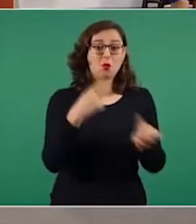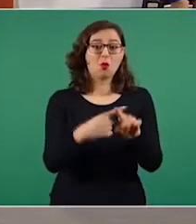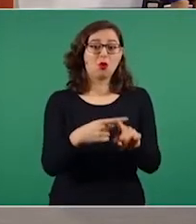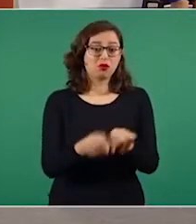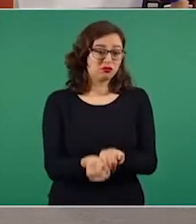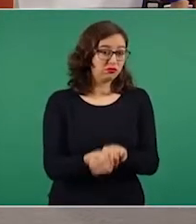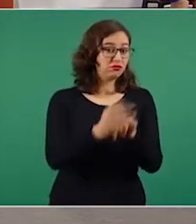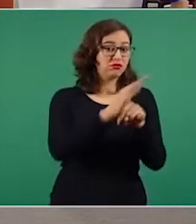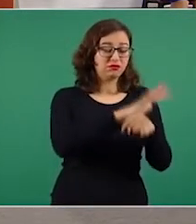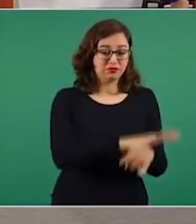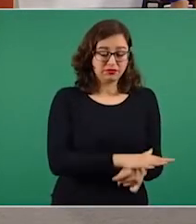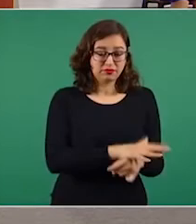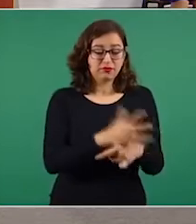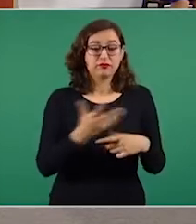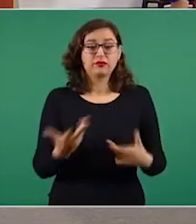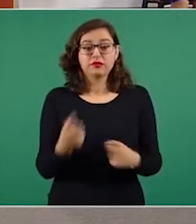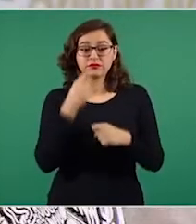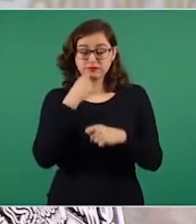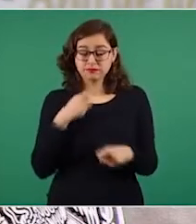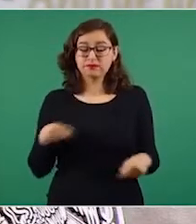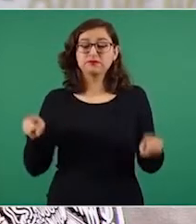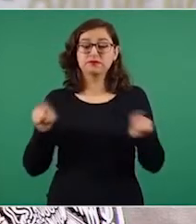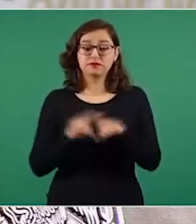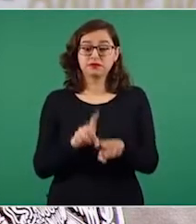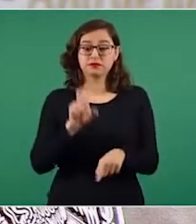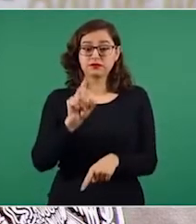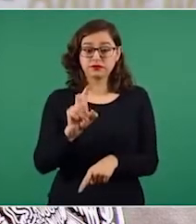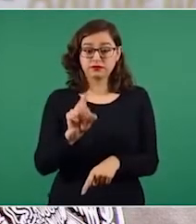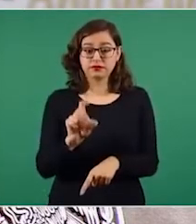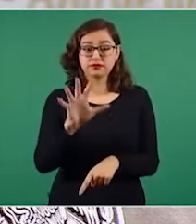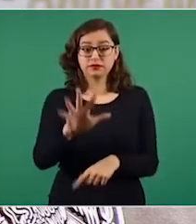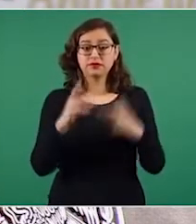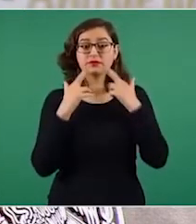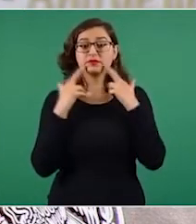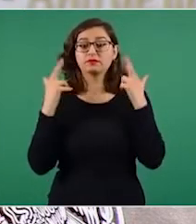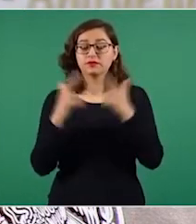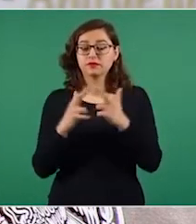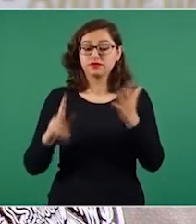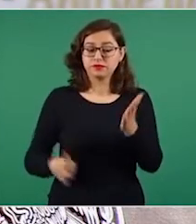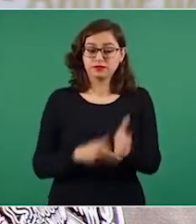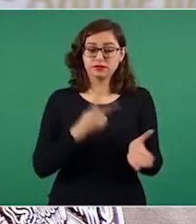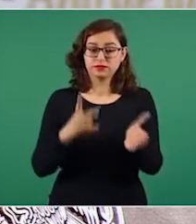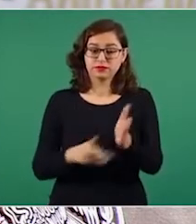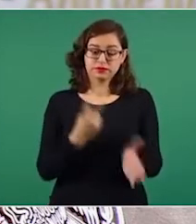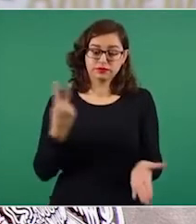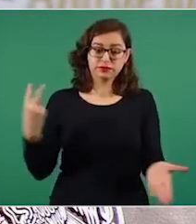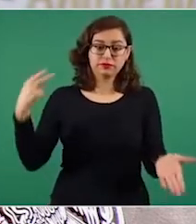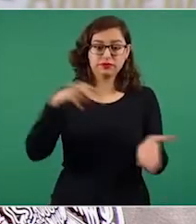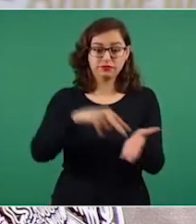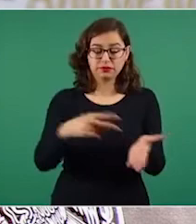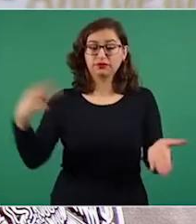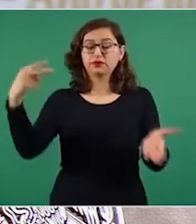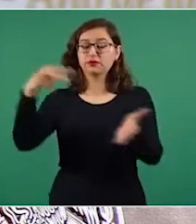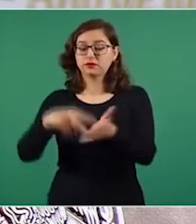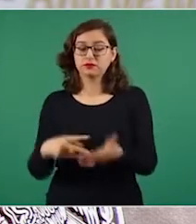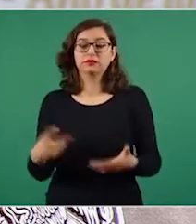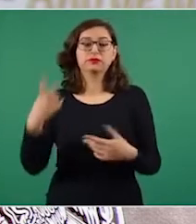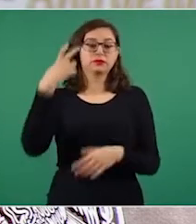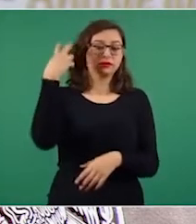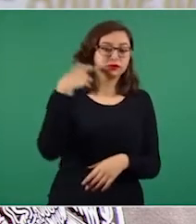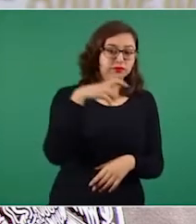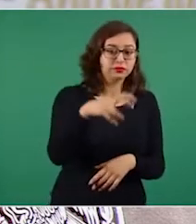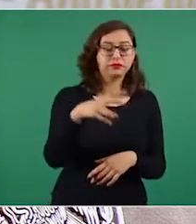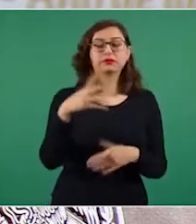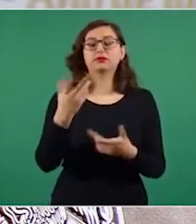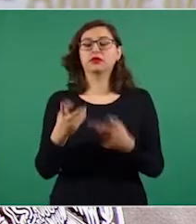además de 35 reuniones presenciales, visitas a los ejidos y comunidades, recorridos de campo o